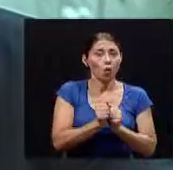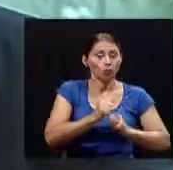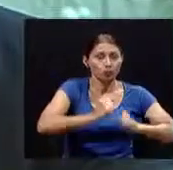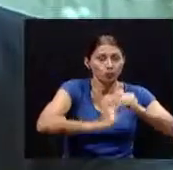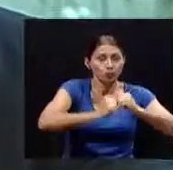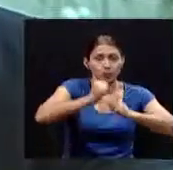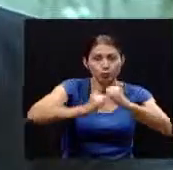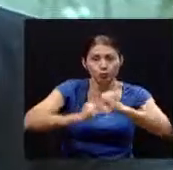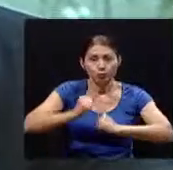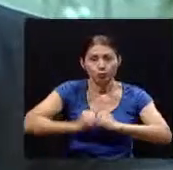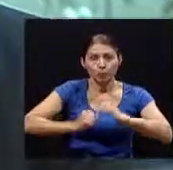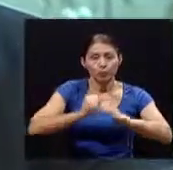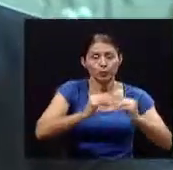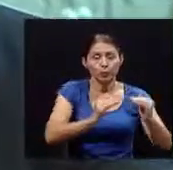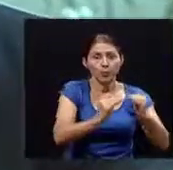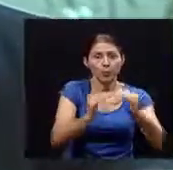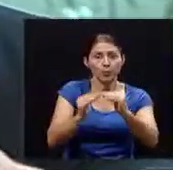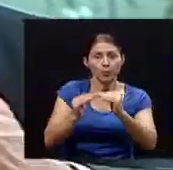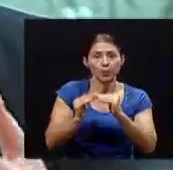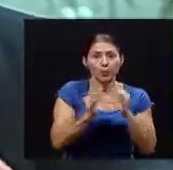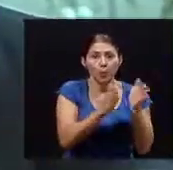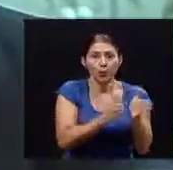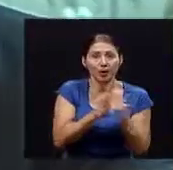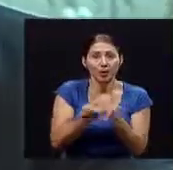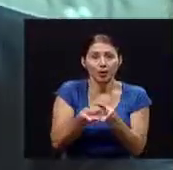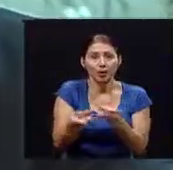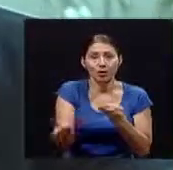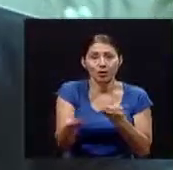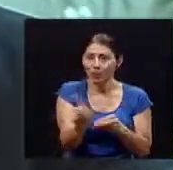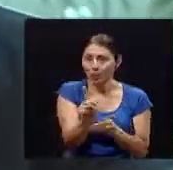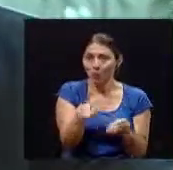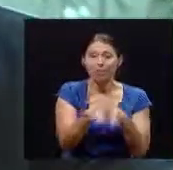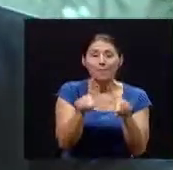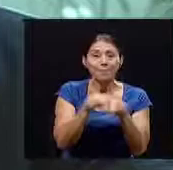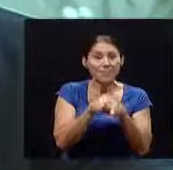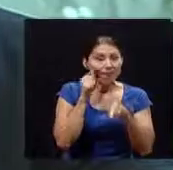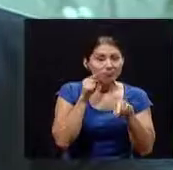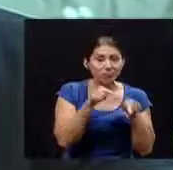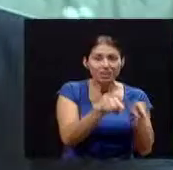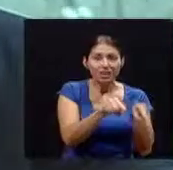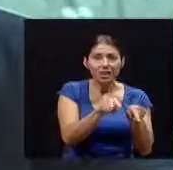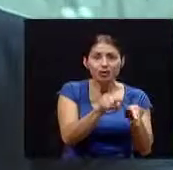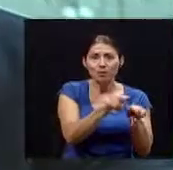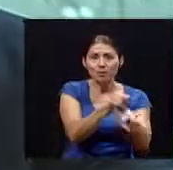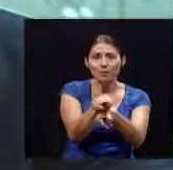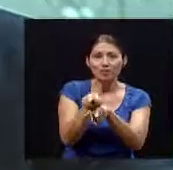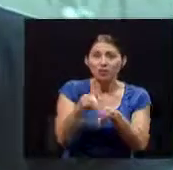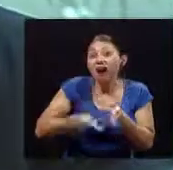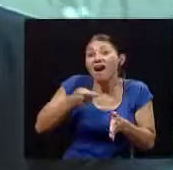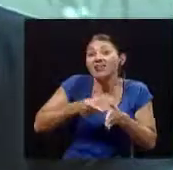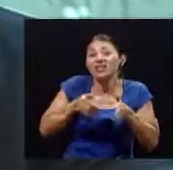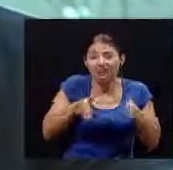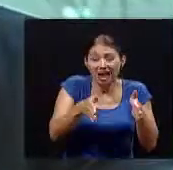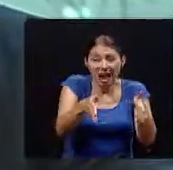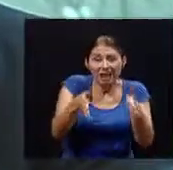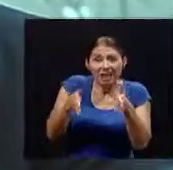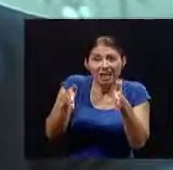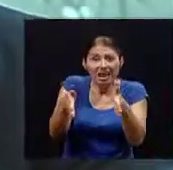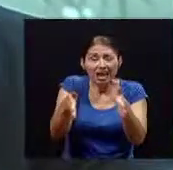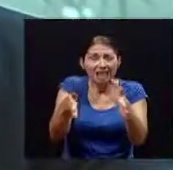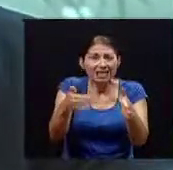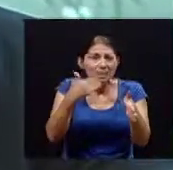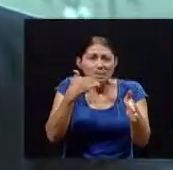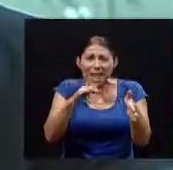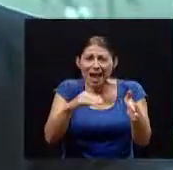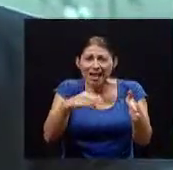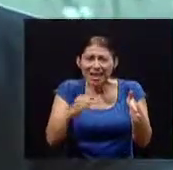sino también con la supervisión del tipo de infraestructuras hay carreteras a veces que están mal diseñadas que